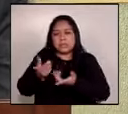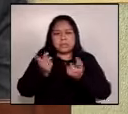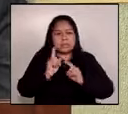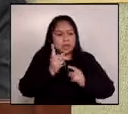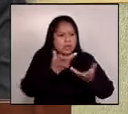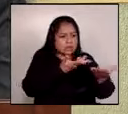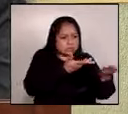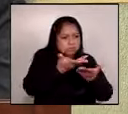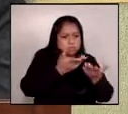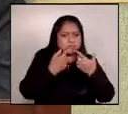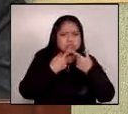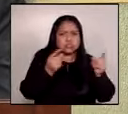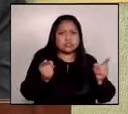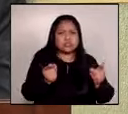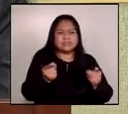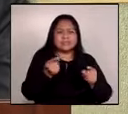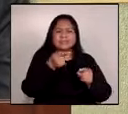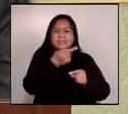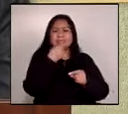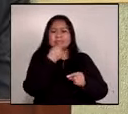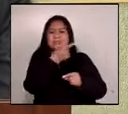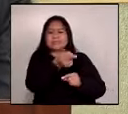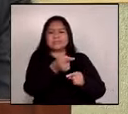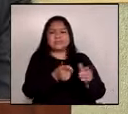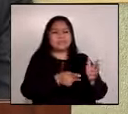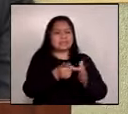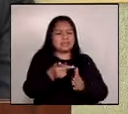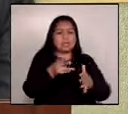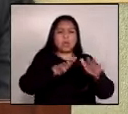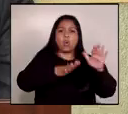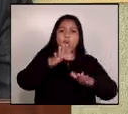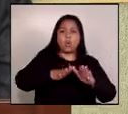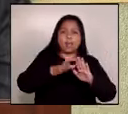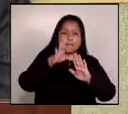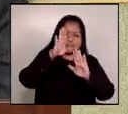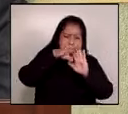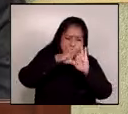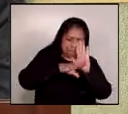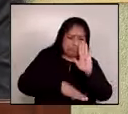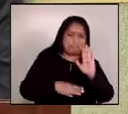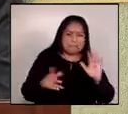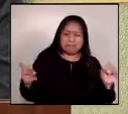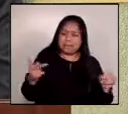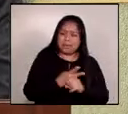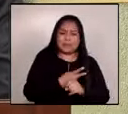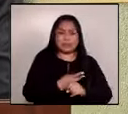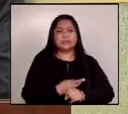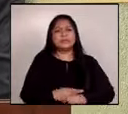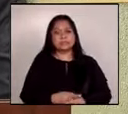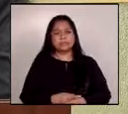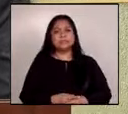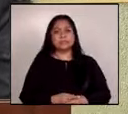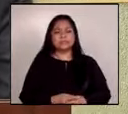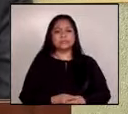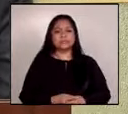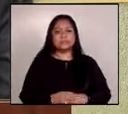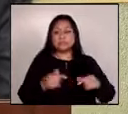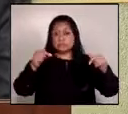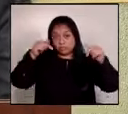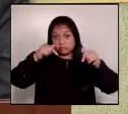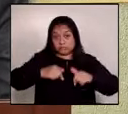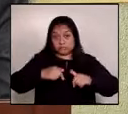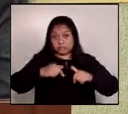esenciales siguen siendo víctima de condiciones cada vez más precarias. Hoy